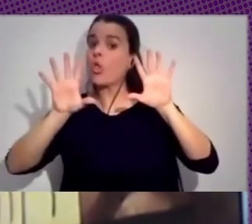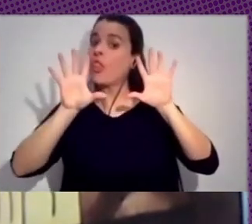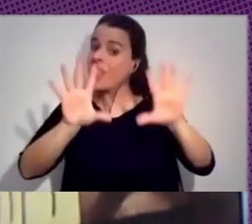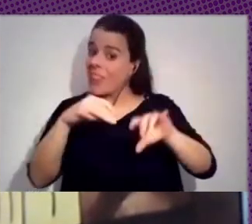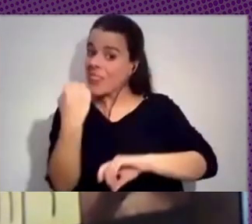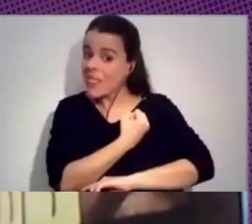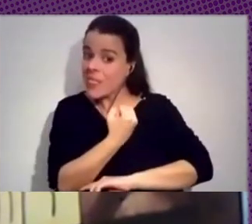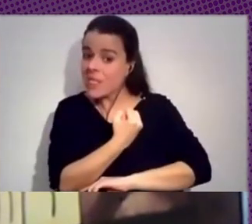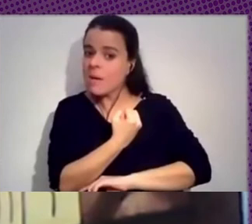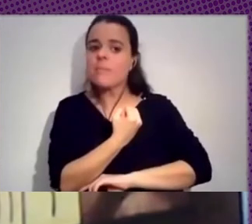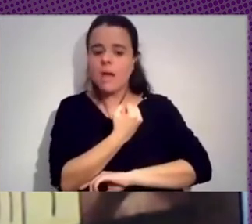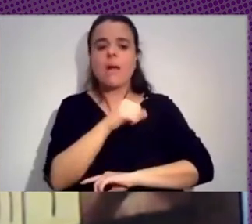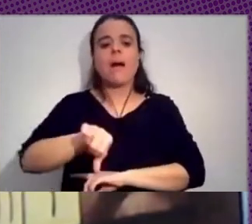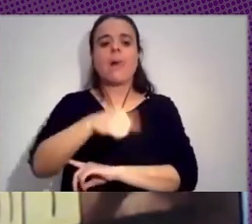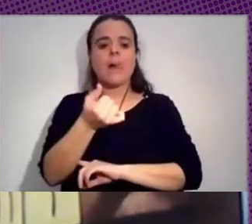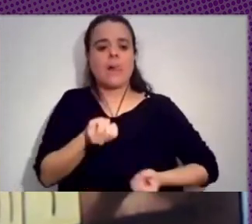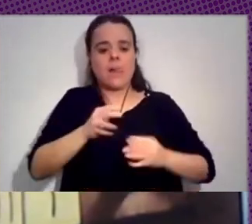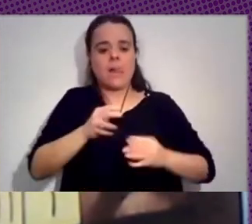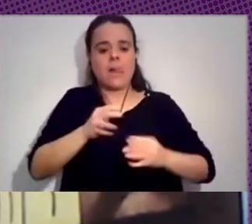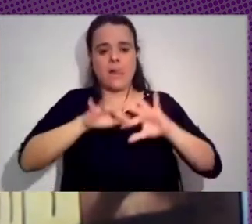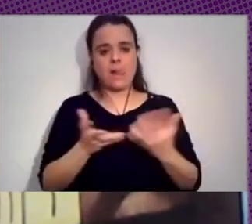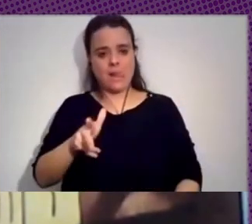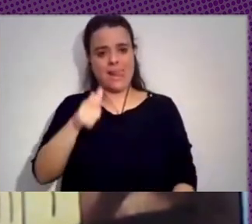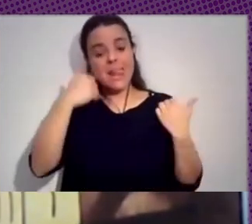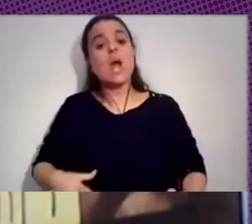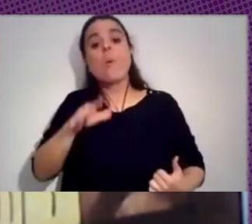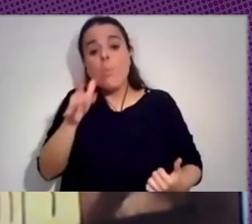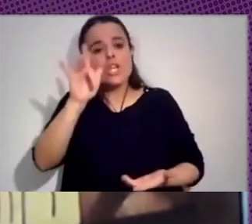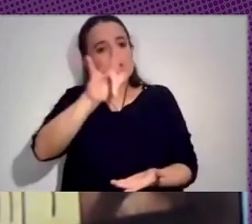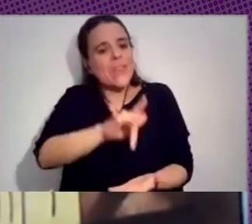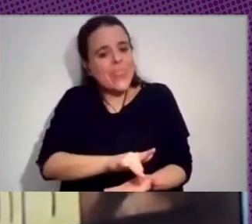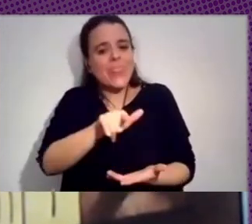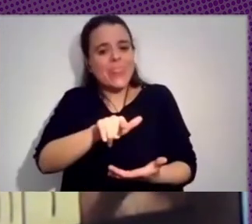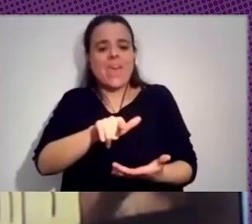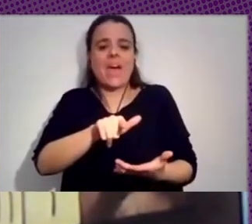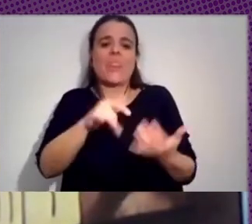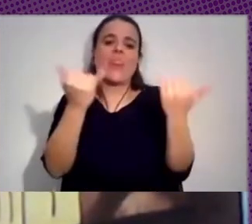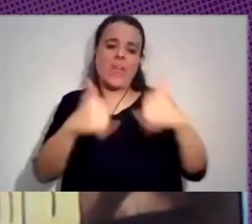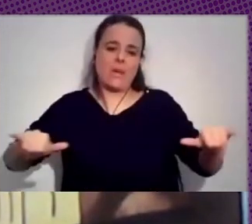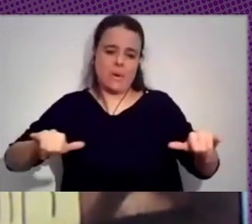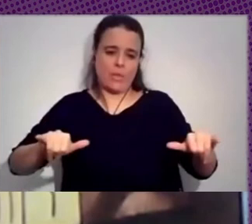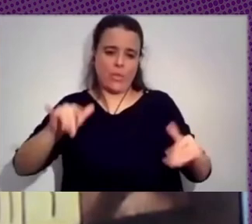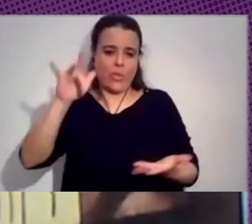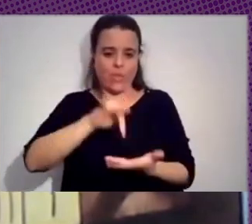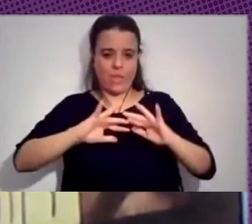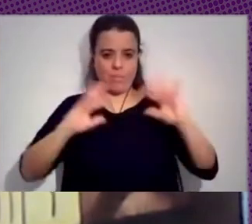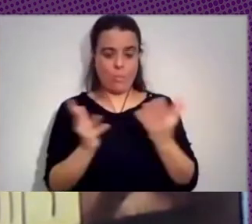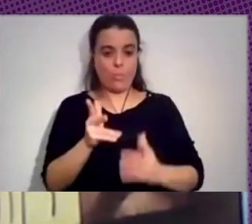aprueba la Declaración Universal de los Derechos Humanos y por eso es que ese día se celebra el Día Mundial de los Derechos Humanos.